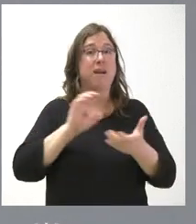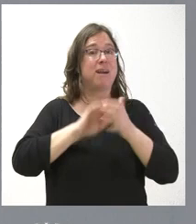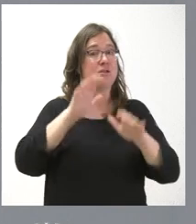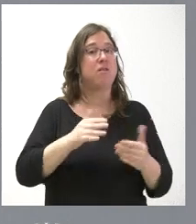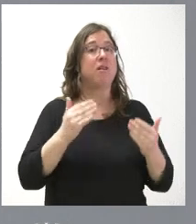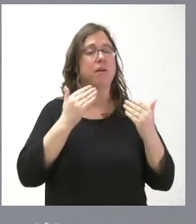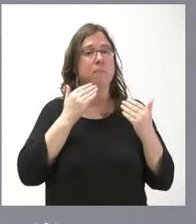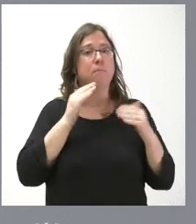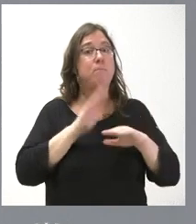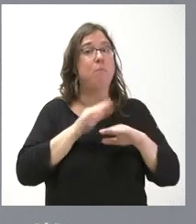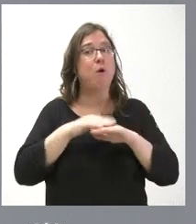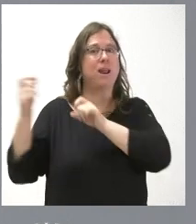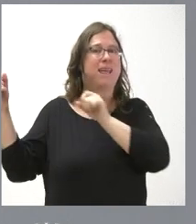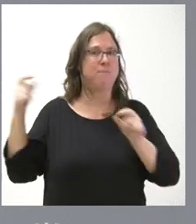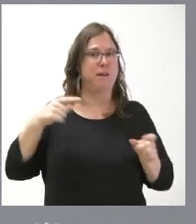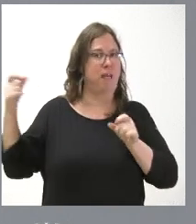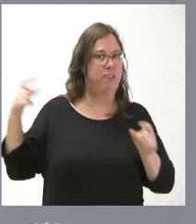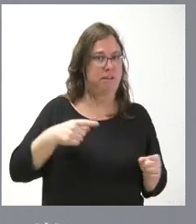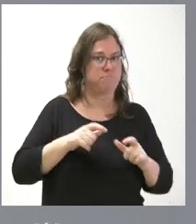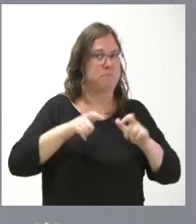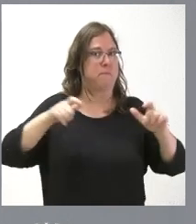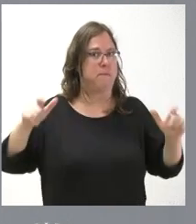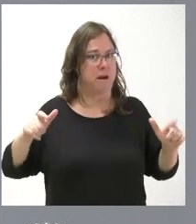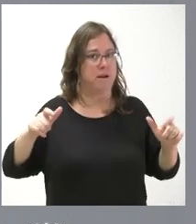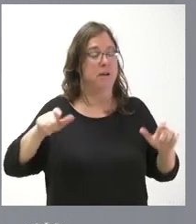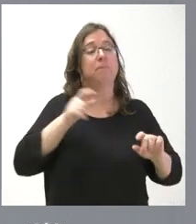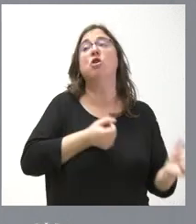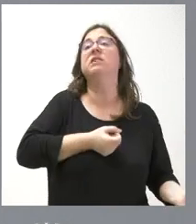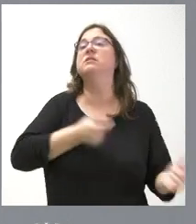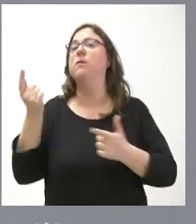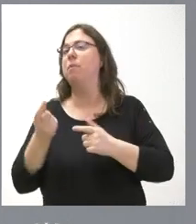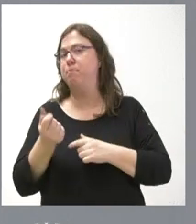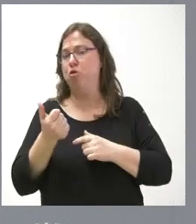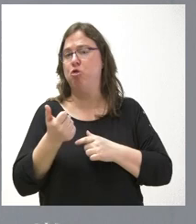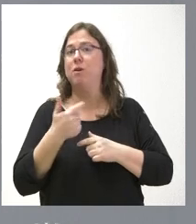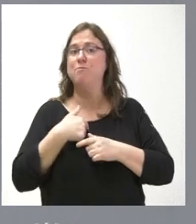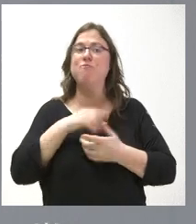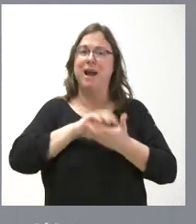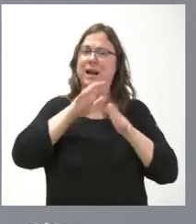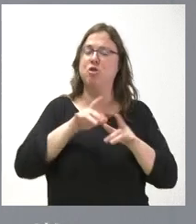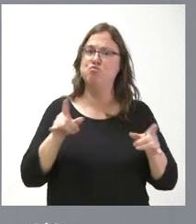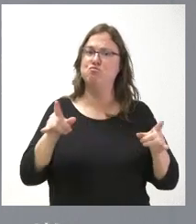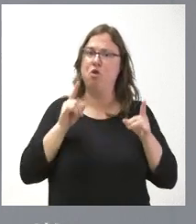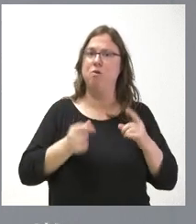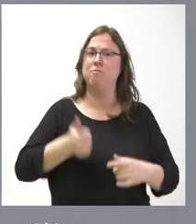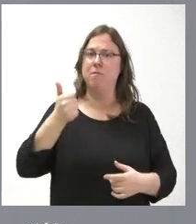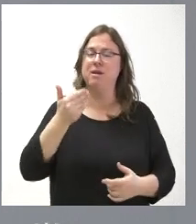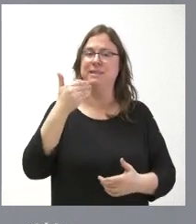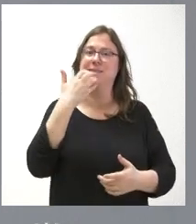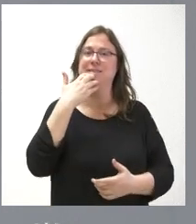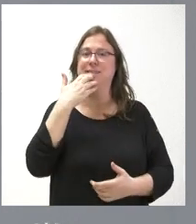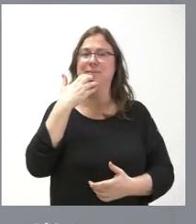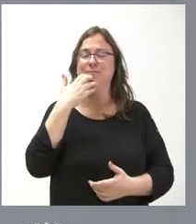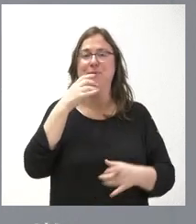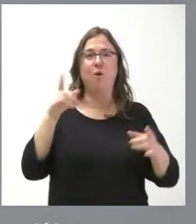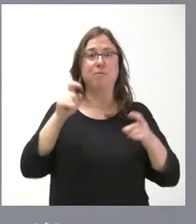se debe a nuestro saldo migratorio positivo, a que vienen más personas de las que se van, a que Castilla y León es muy atractivo o más atractivo desde el punto de vista de la